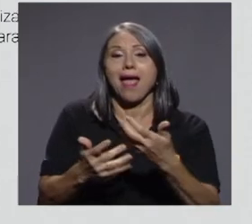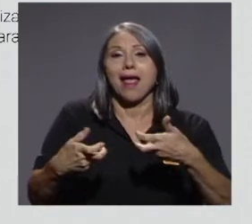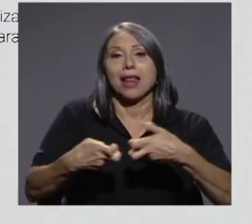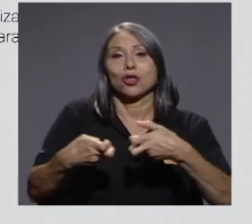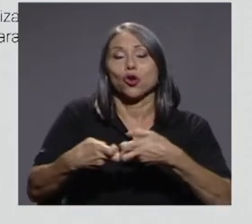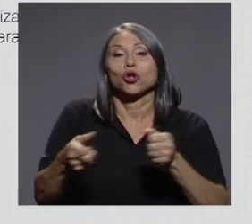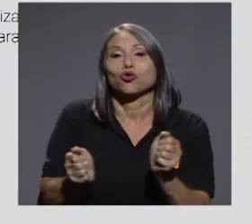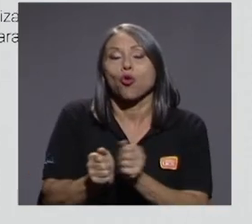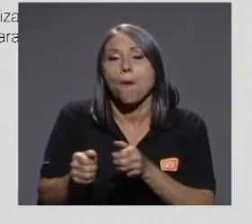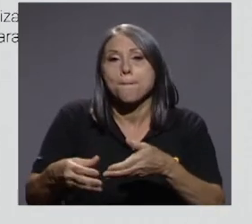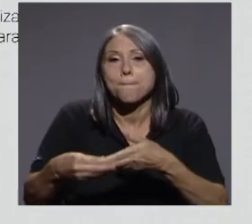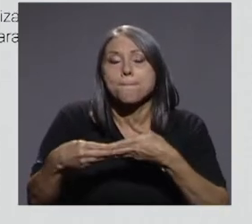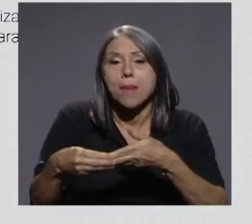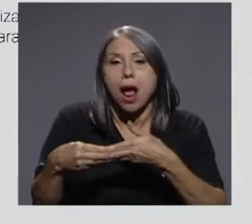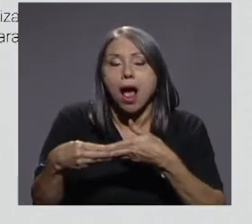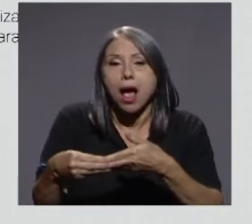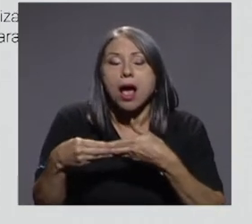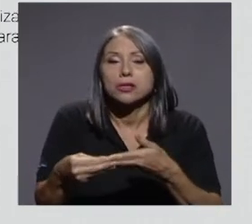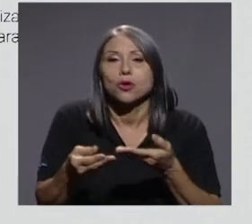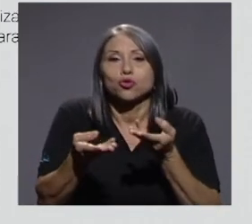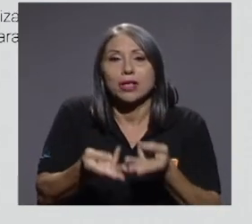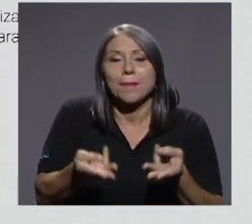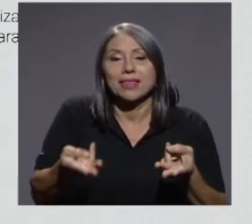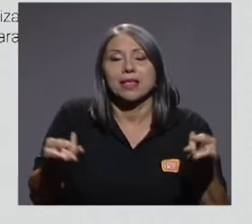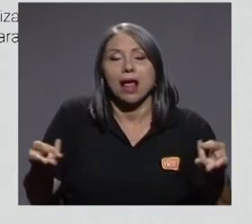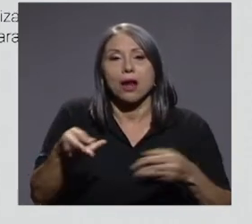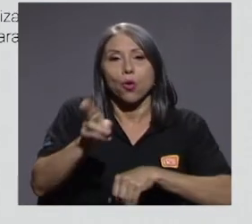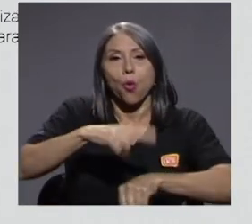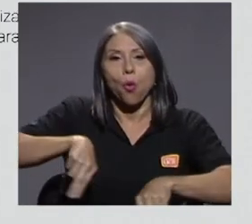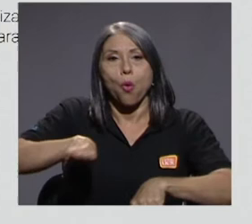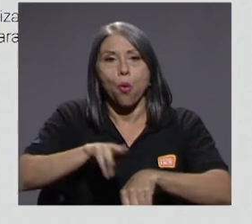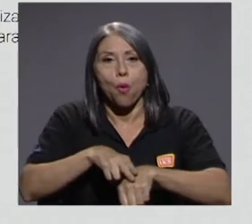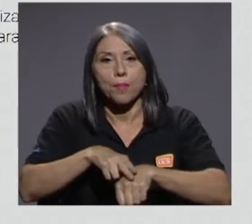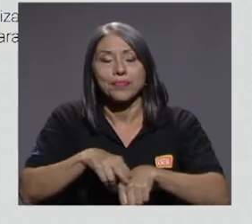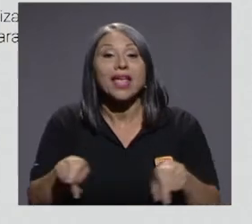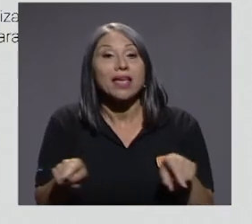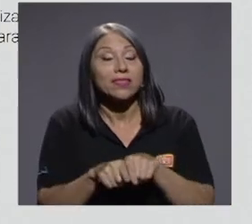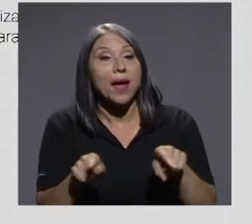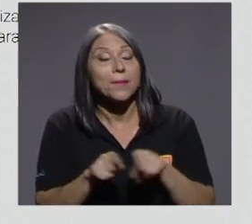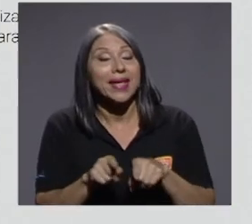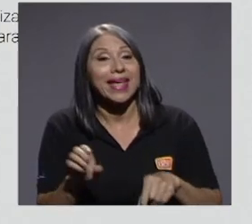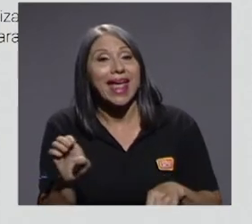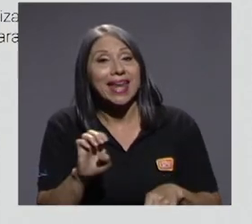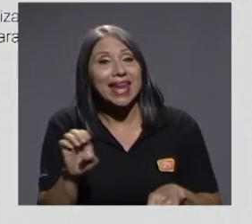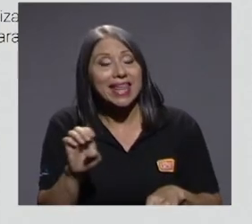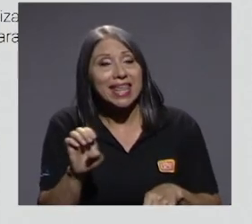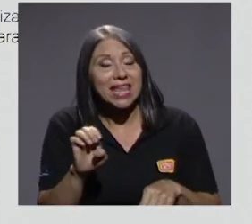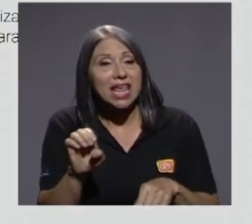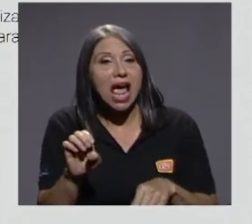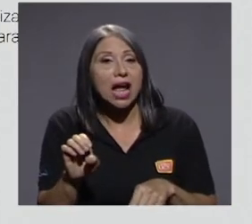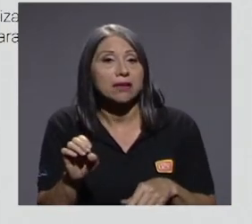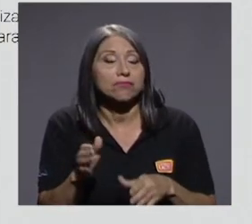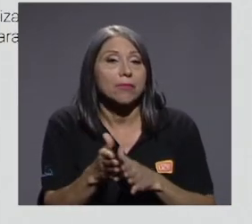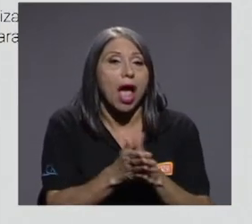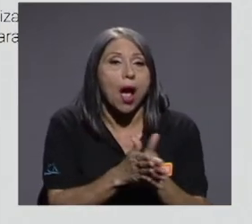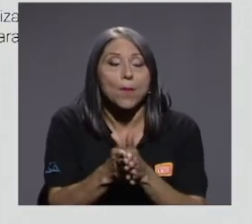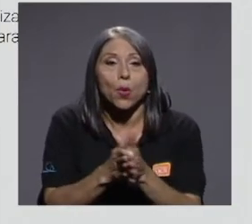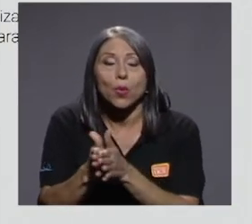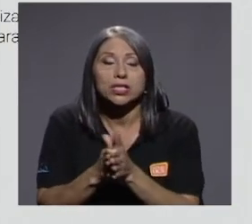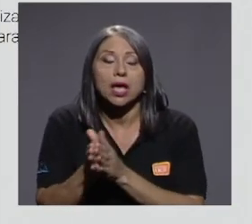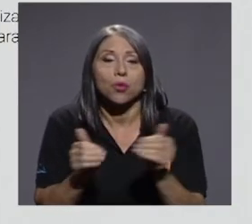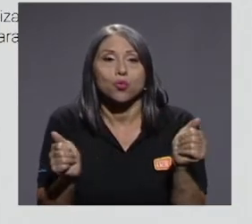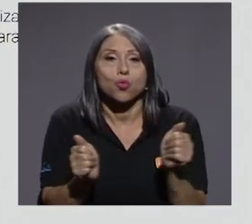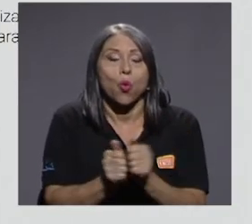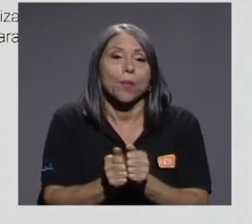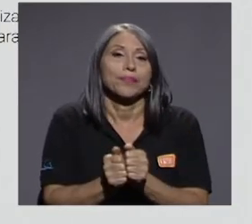plásticos de material orgánico y energía que se ha generado o que se ha aprovechado a partir